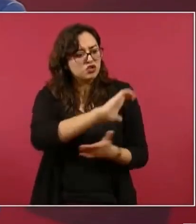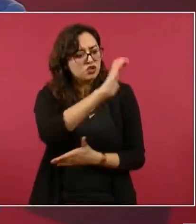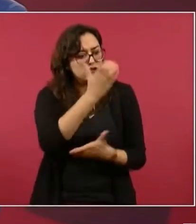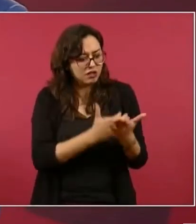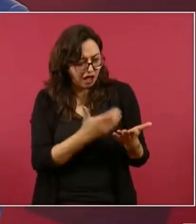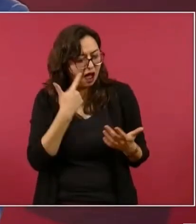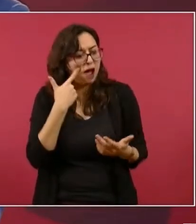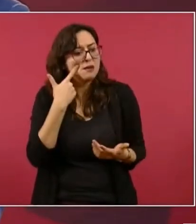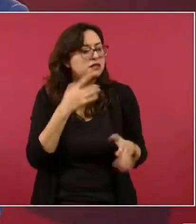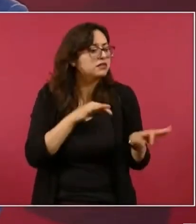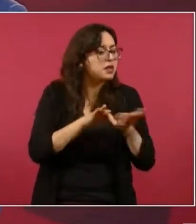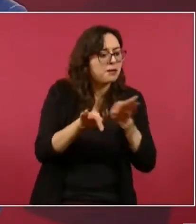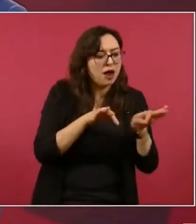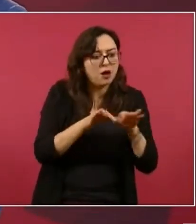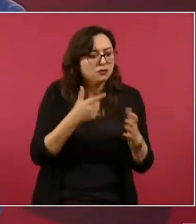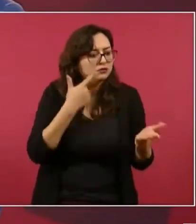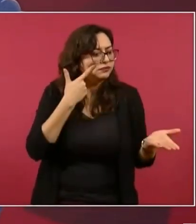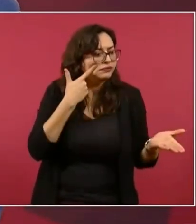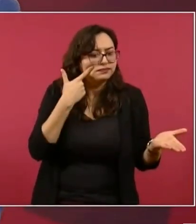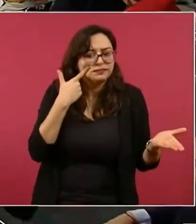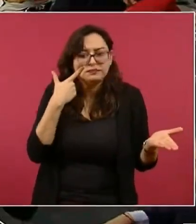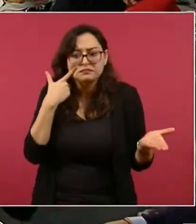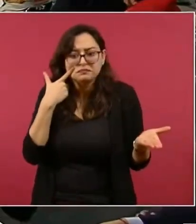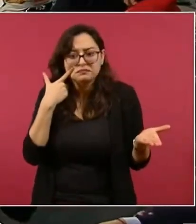desarrollen ya los campos que tienen